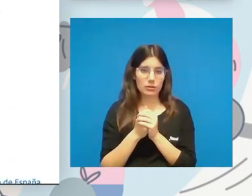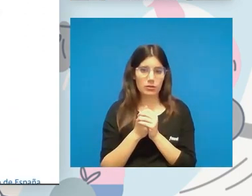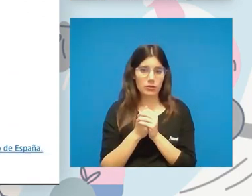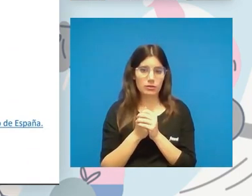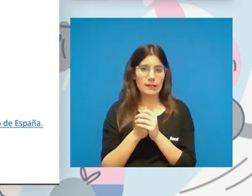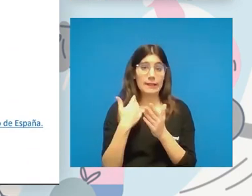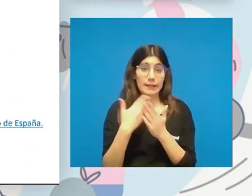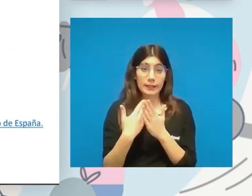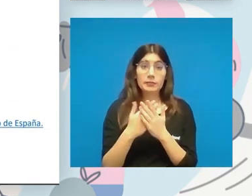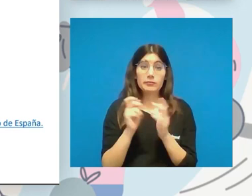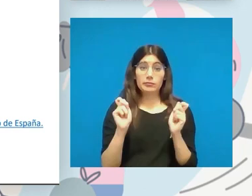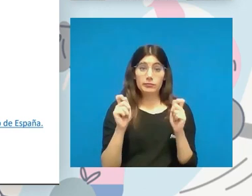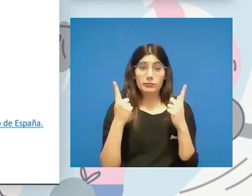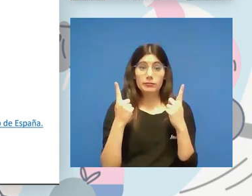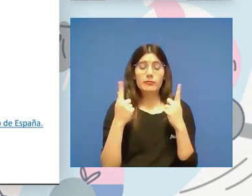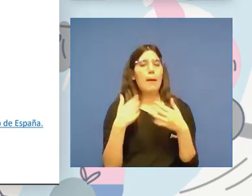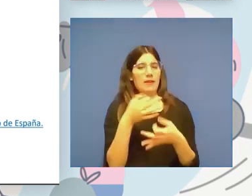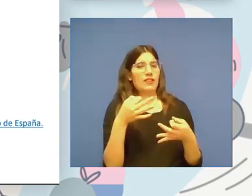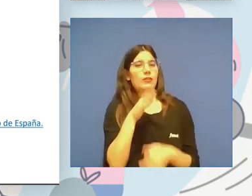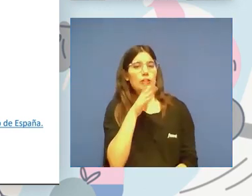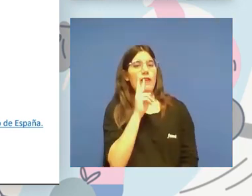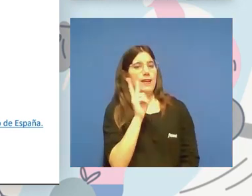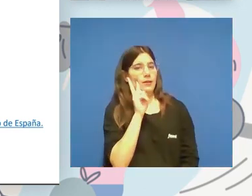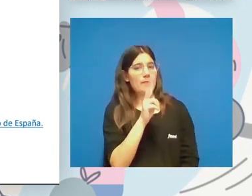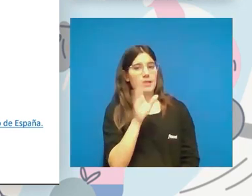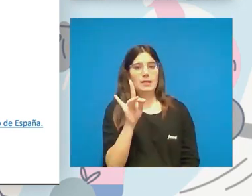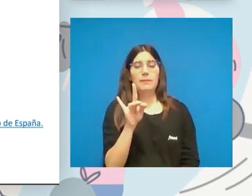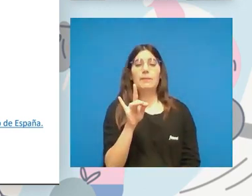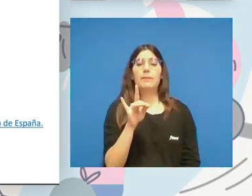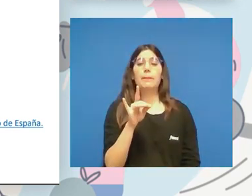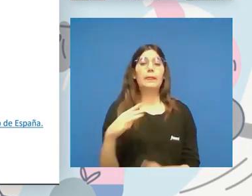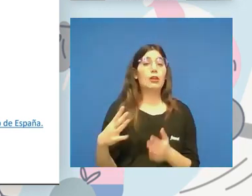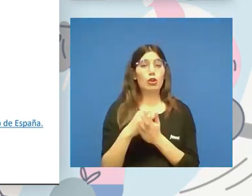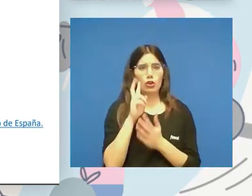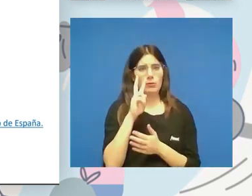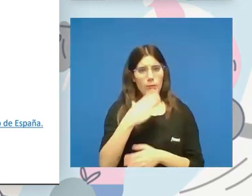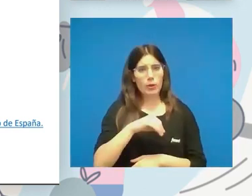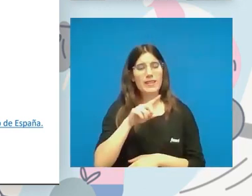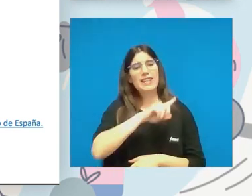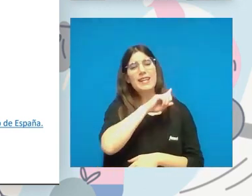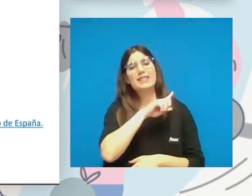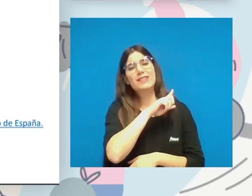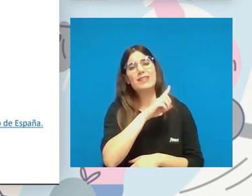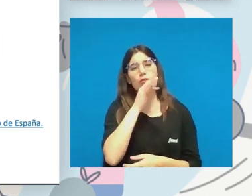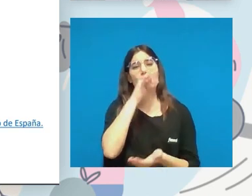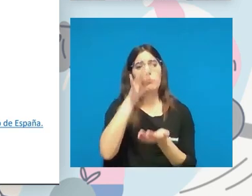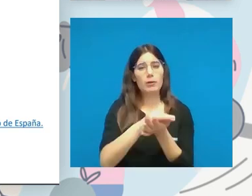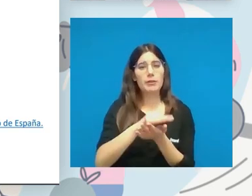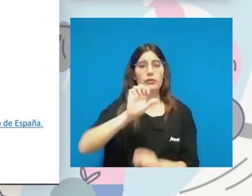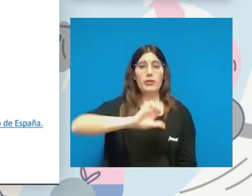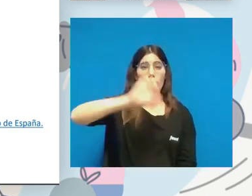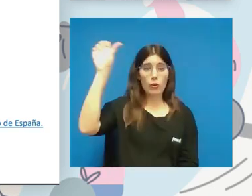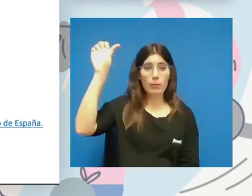oficial, perfecto, con lo cual, todos los podemos ver, este es el compromiso de Europa, el